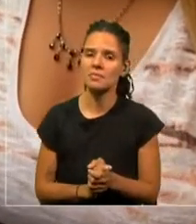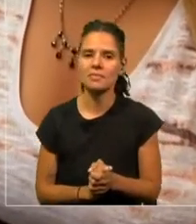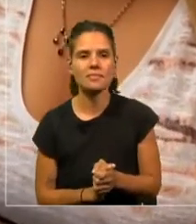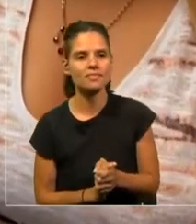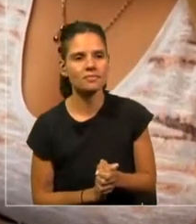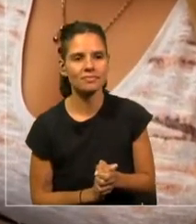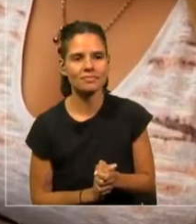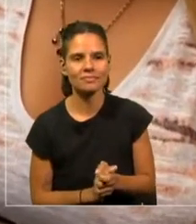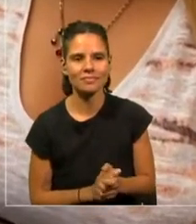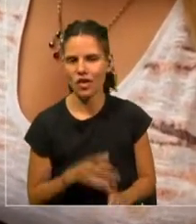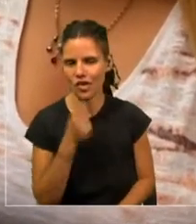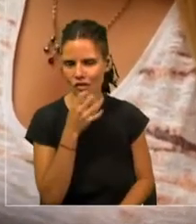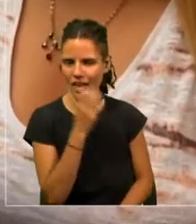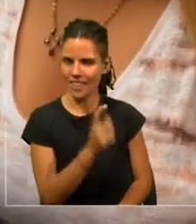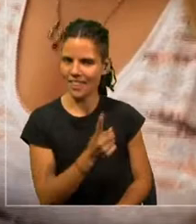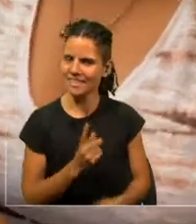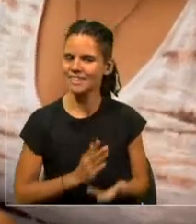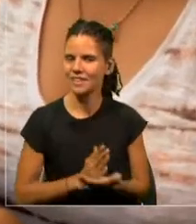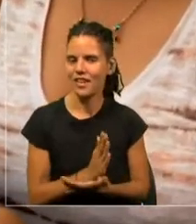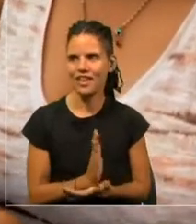No te voy a decir todavía.